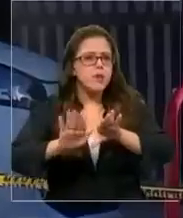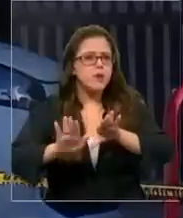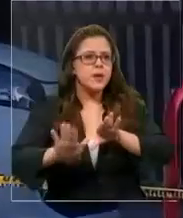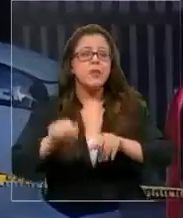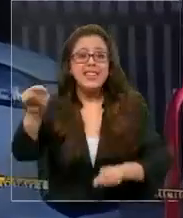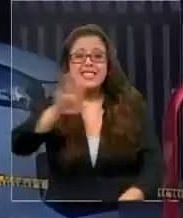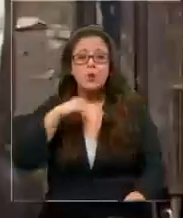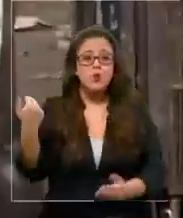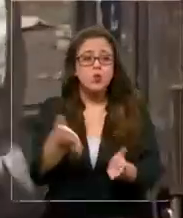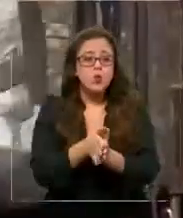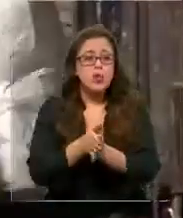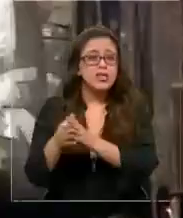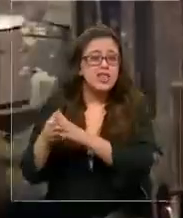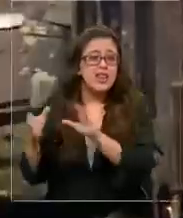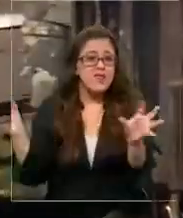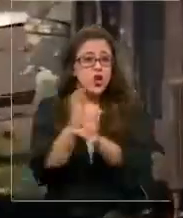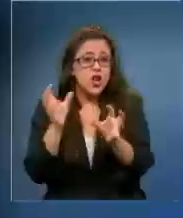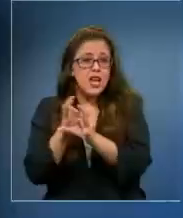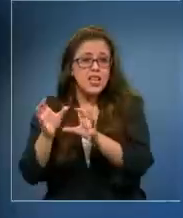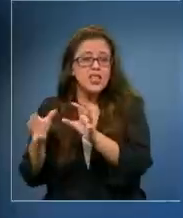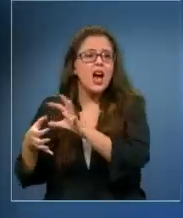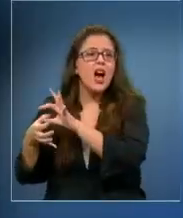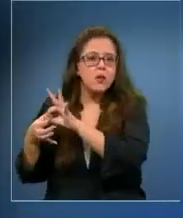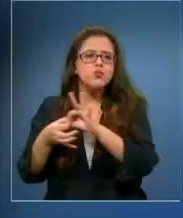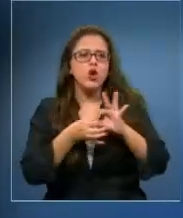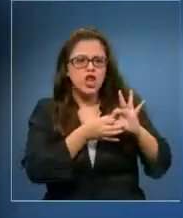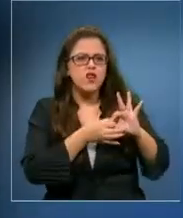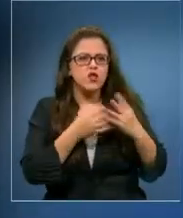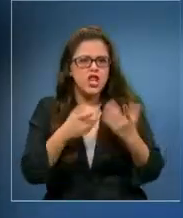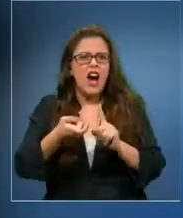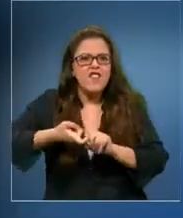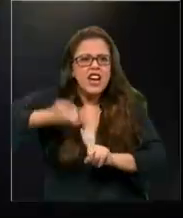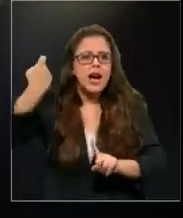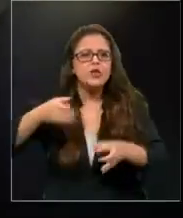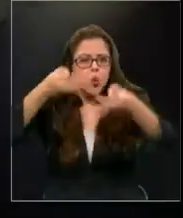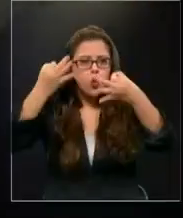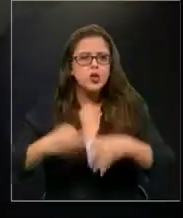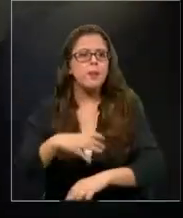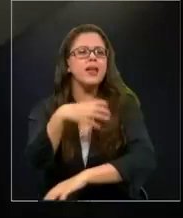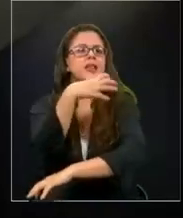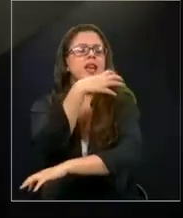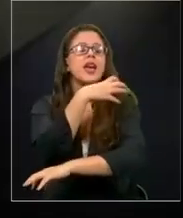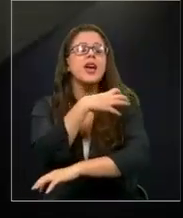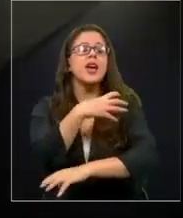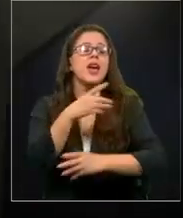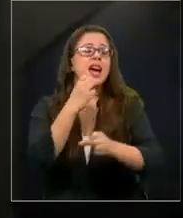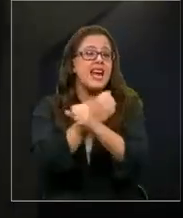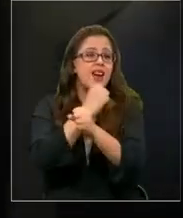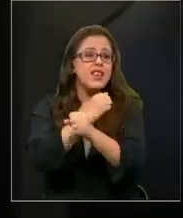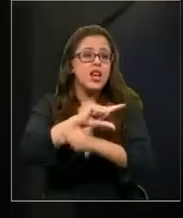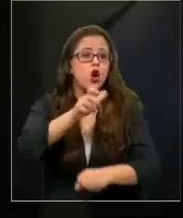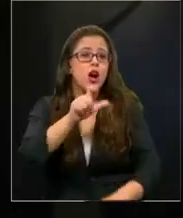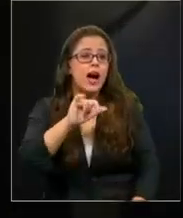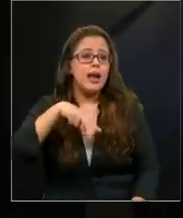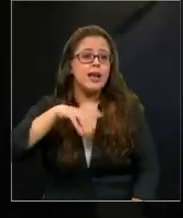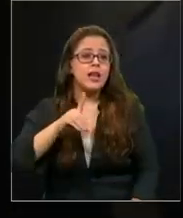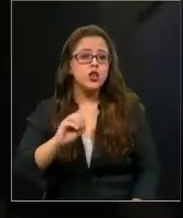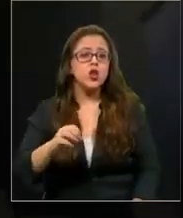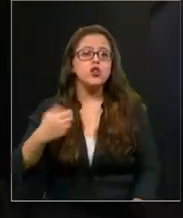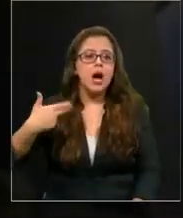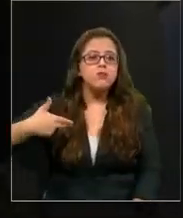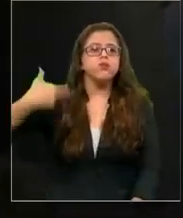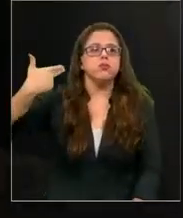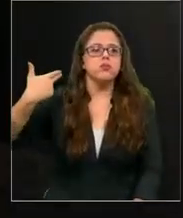Esa muerte violenta habría motivado la vendetta en la que resultó baleado el cabo Galindo. Era importante porque había